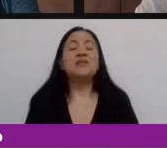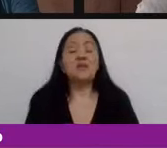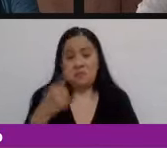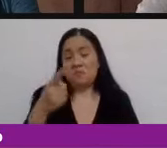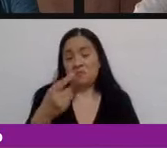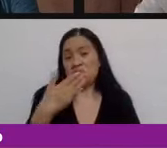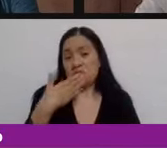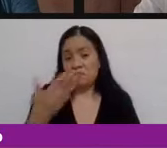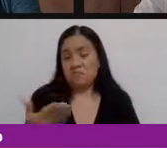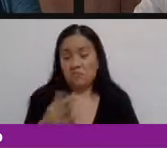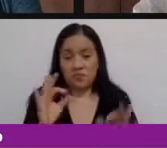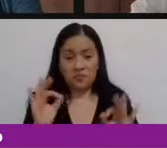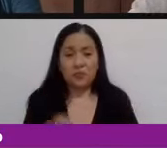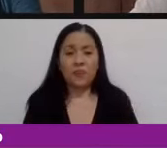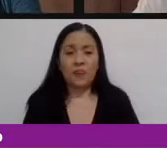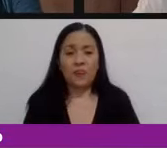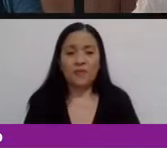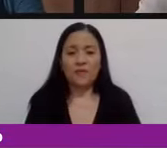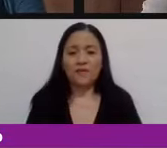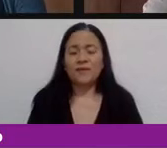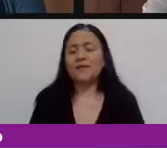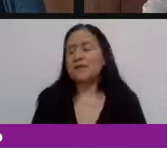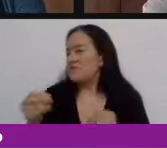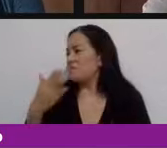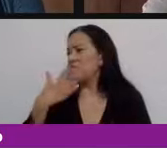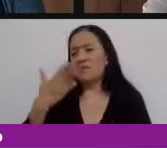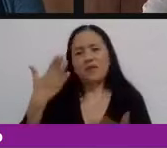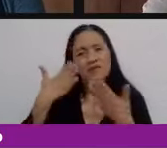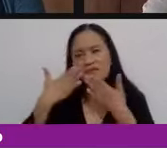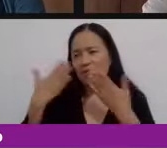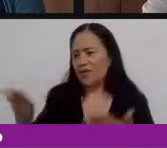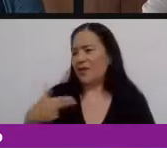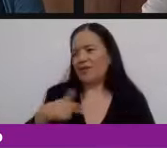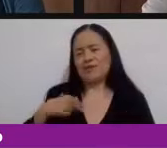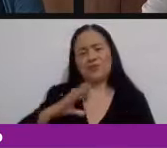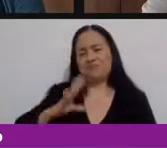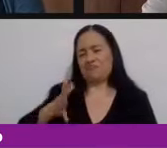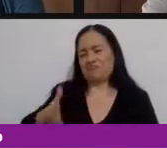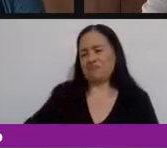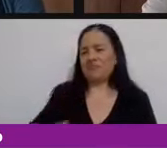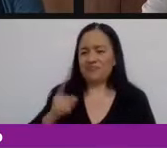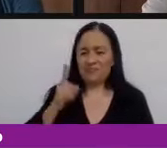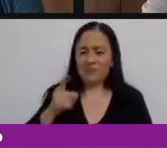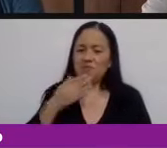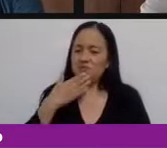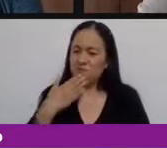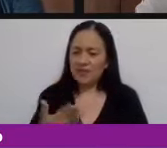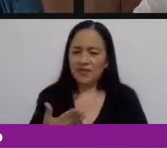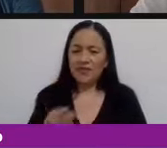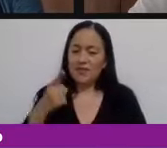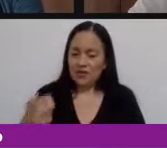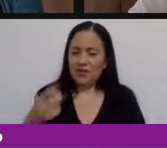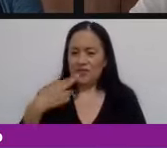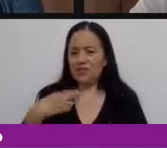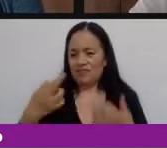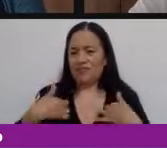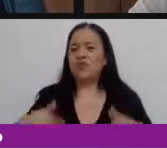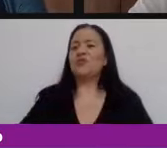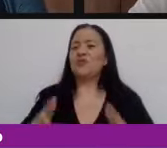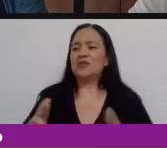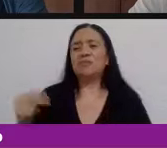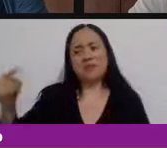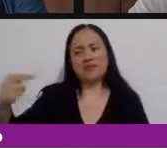enriquecer. Por supuesto, doctor. Y qué honor y qué orgullo que usted nos represente y nos